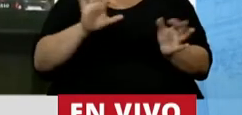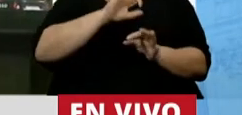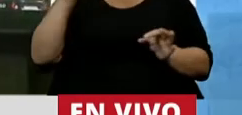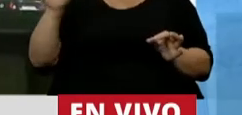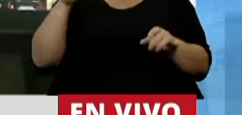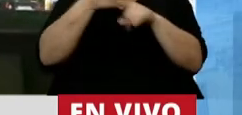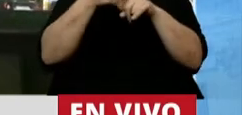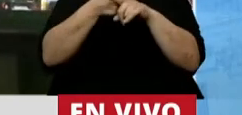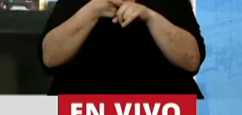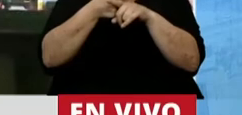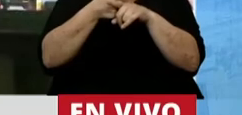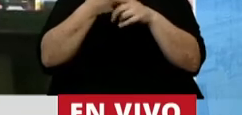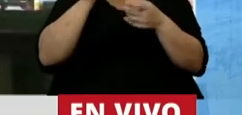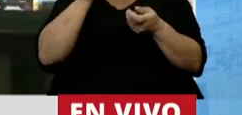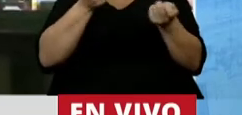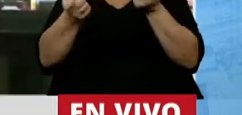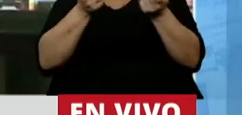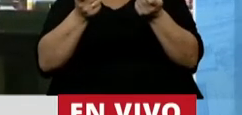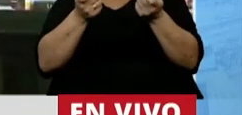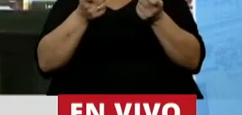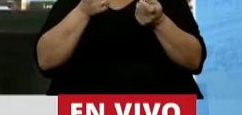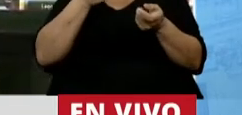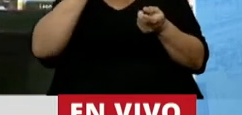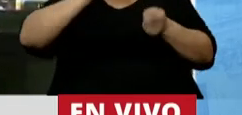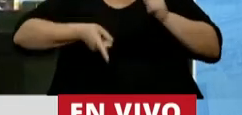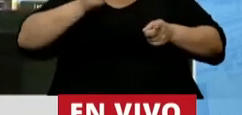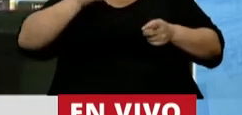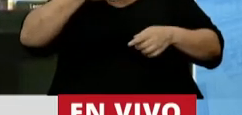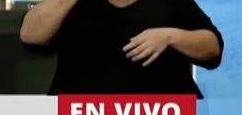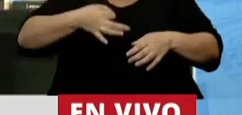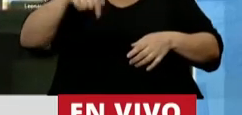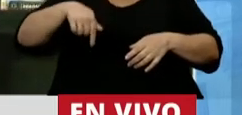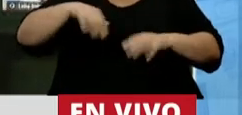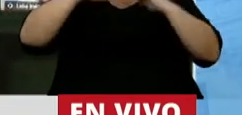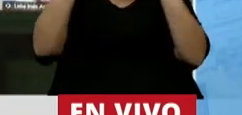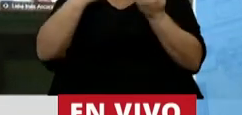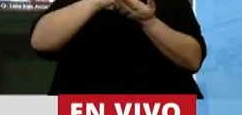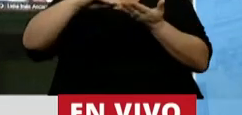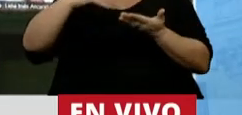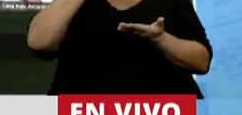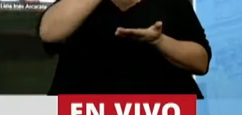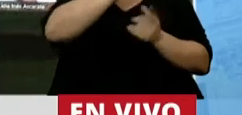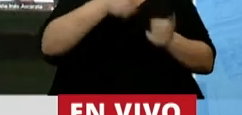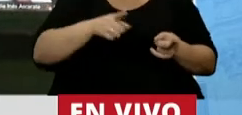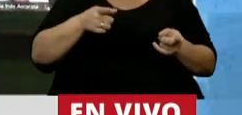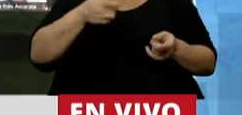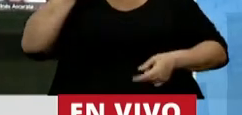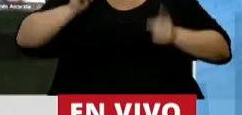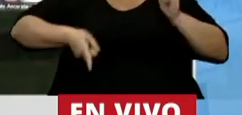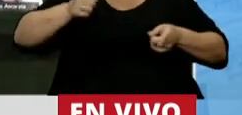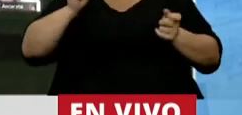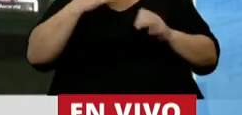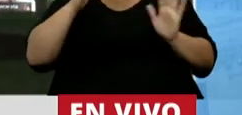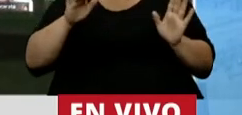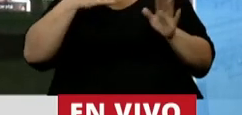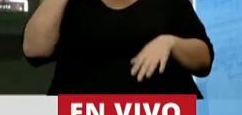discute tampoco quién maneja, conduce y dispone a su antojo la Cámara de Senadores de la Nación. Pero